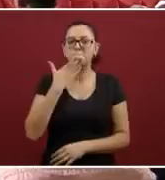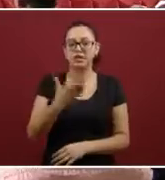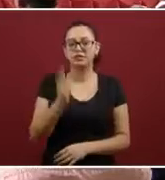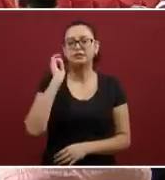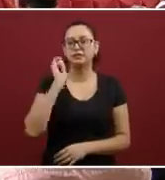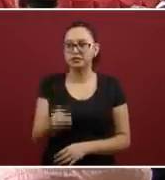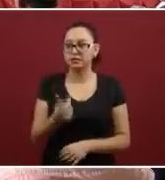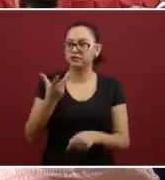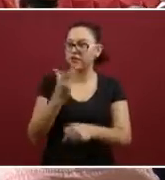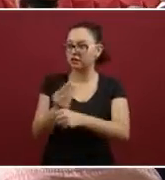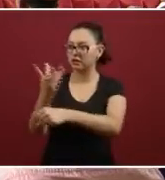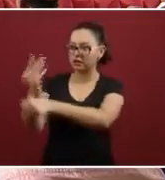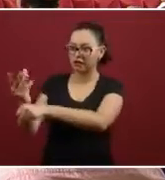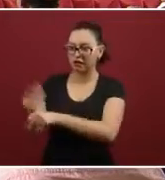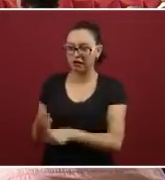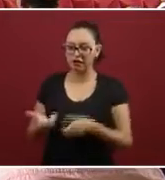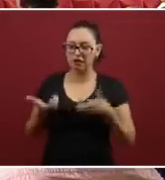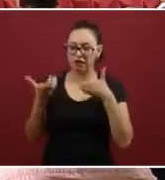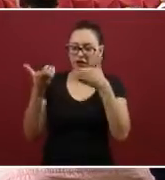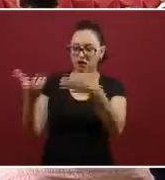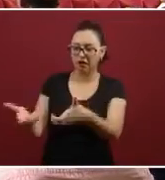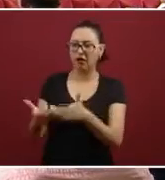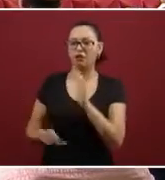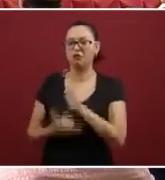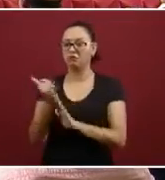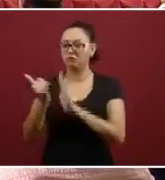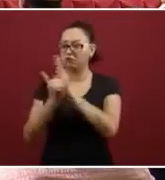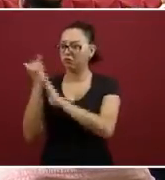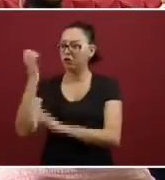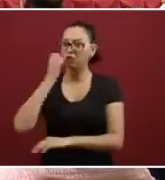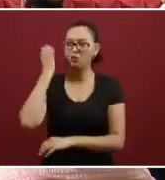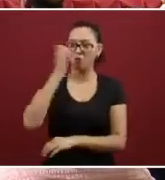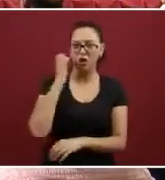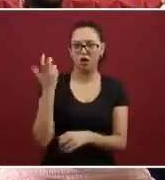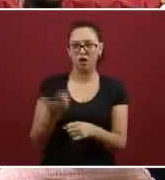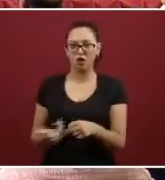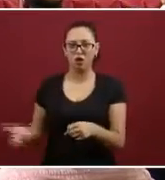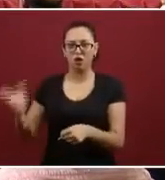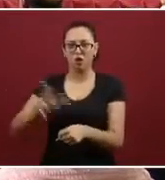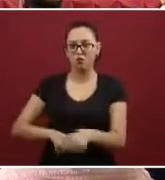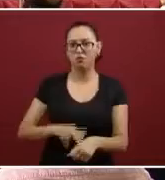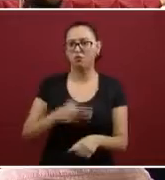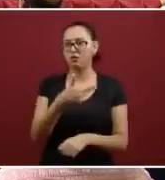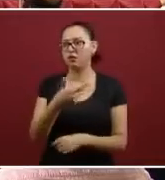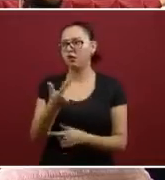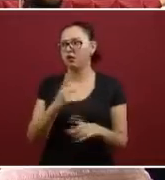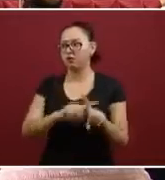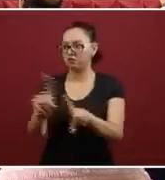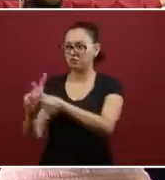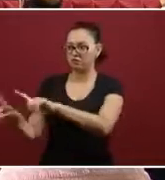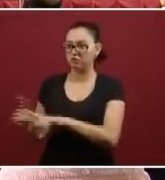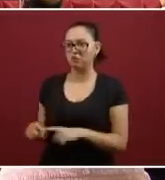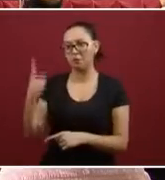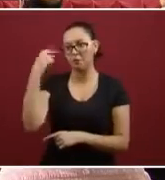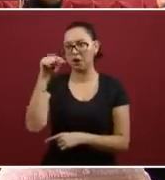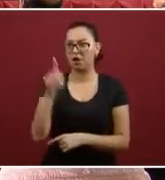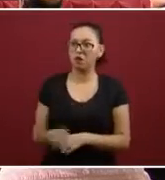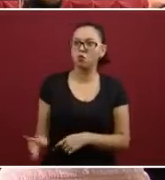caminos, en hospitales, en escuelas, que sean de alto impacto para el beneficio de las zonas más marginadas del país.